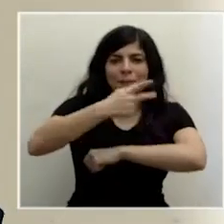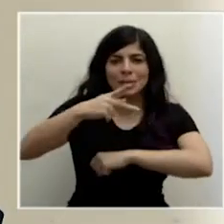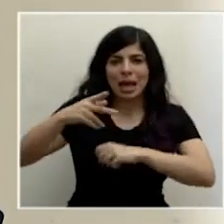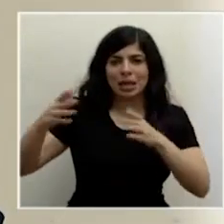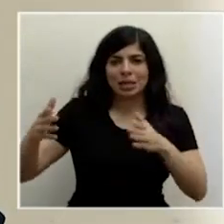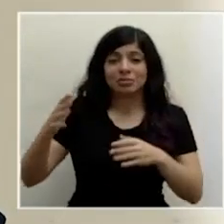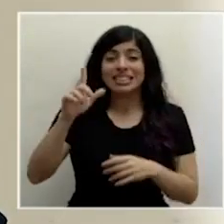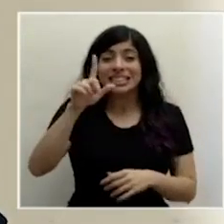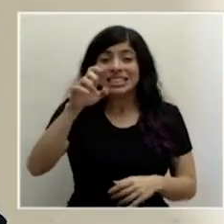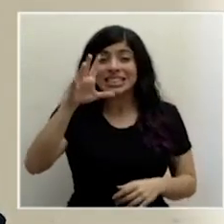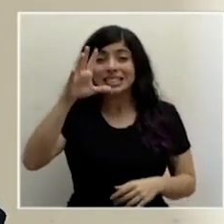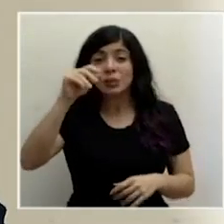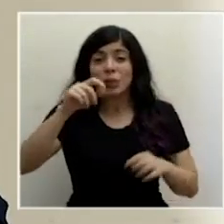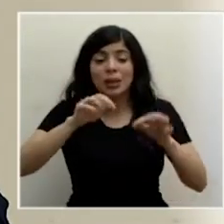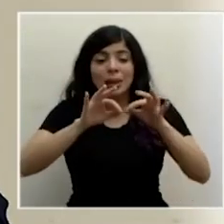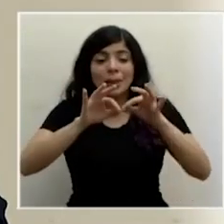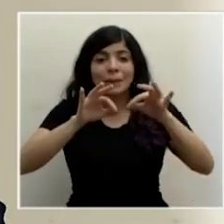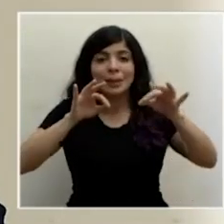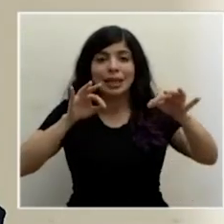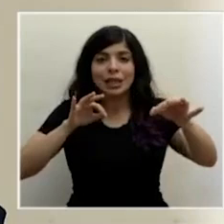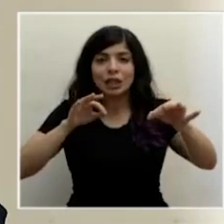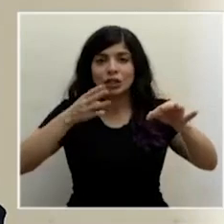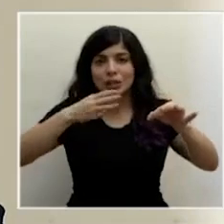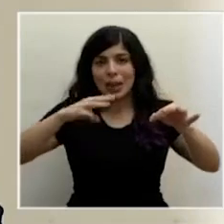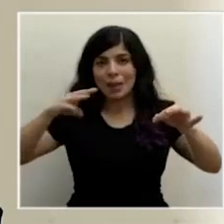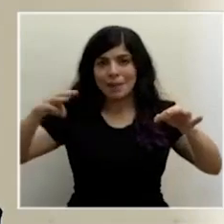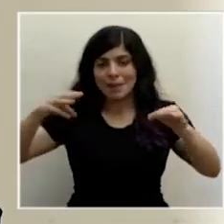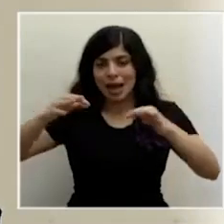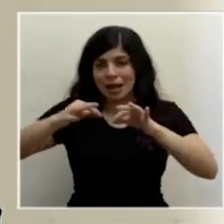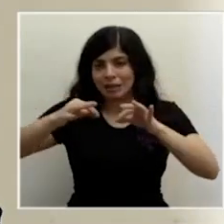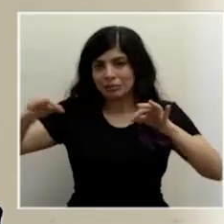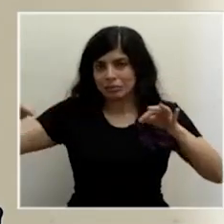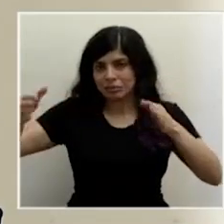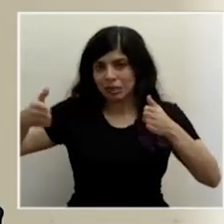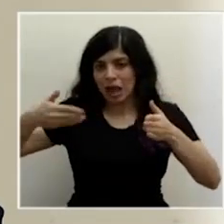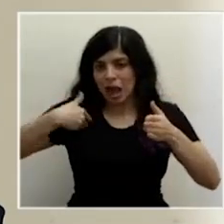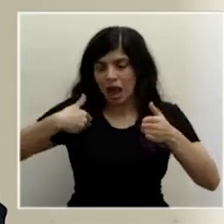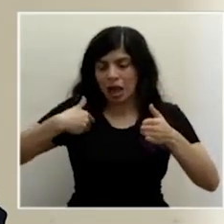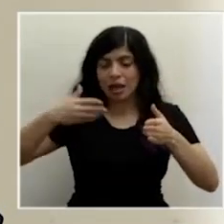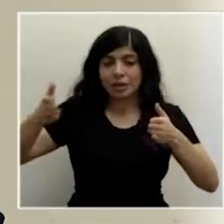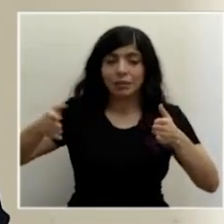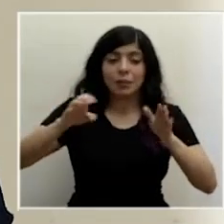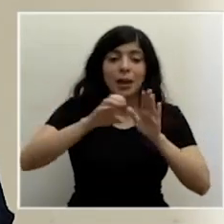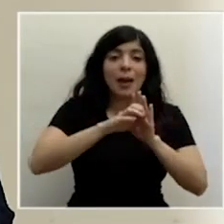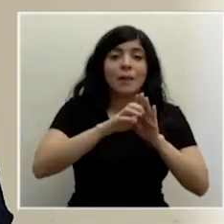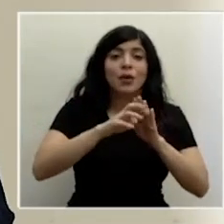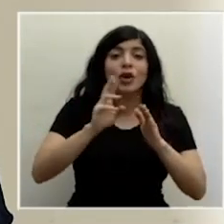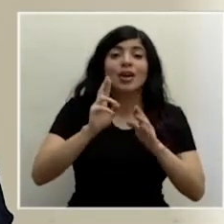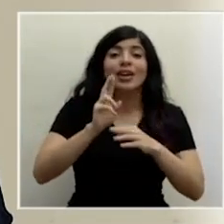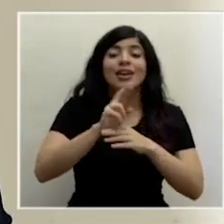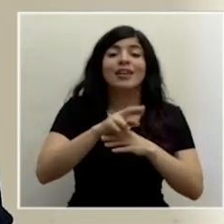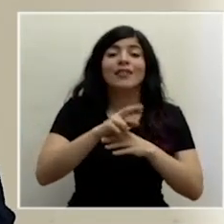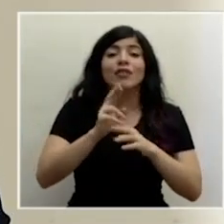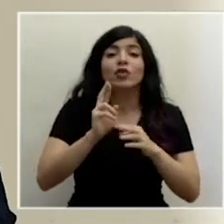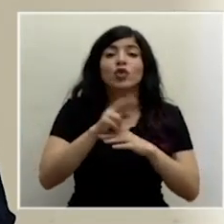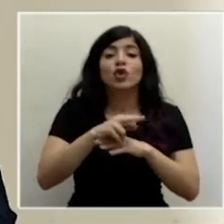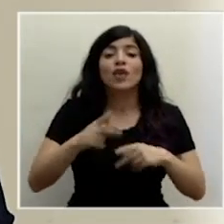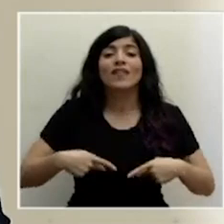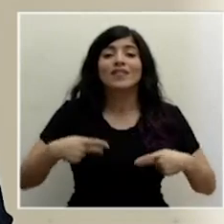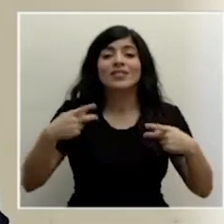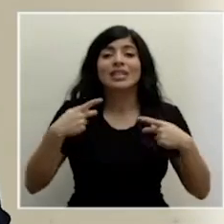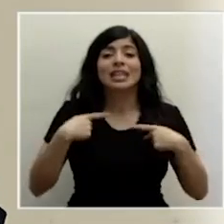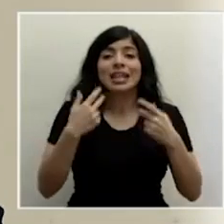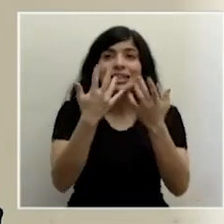50 o los 150 metros de la zona marítima terrestre. En el caso del refugio de Vida Silvestre Playa Hermosa, se